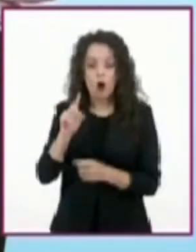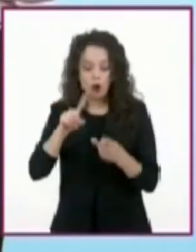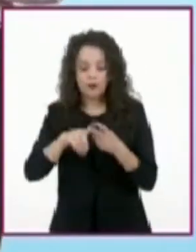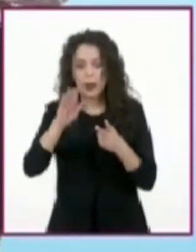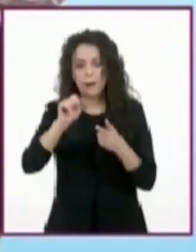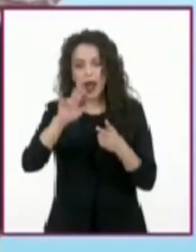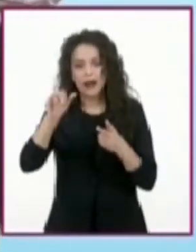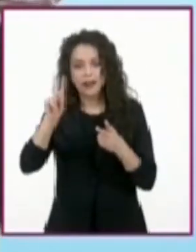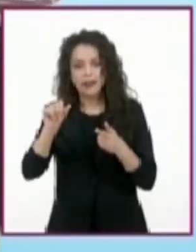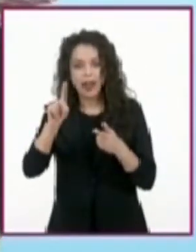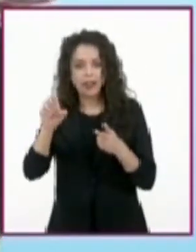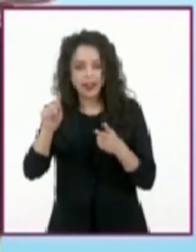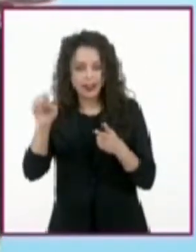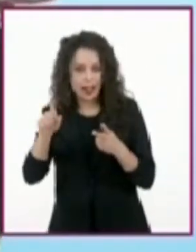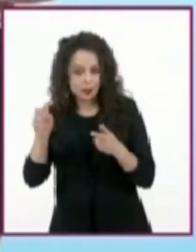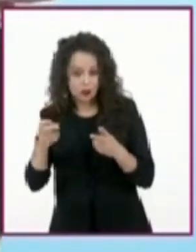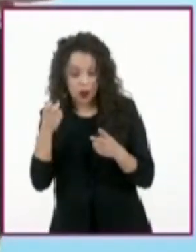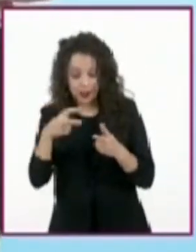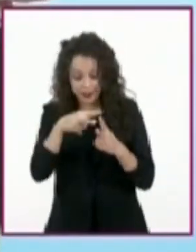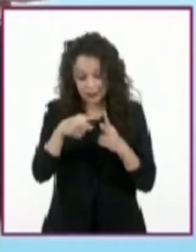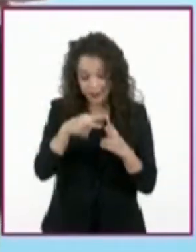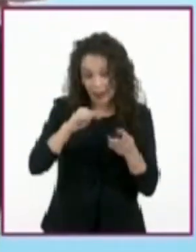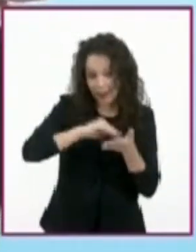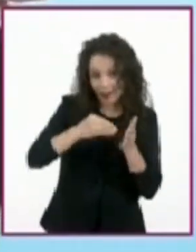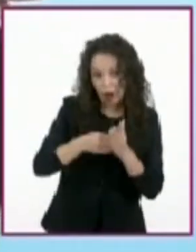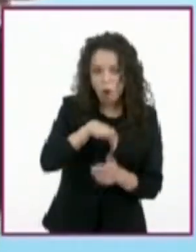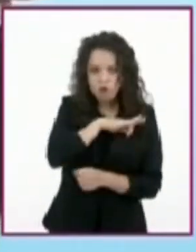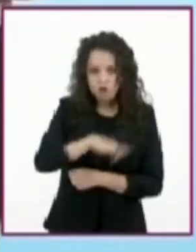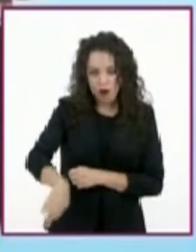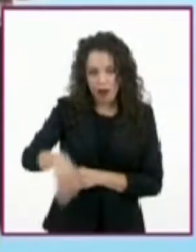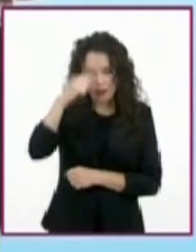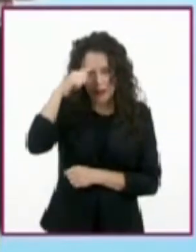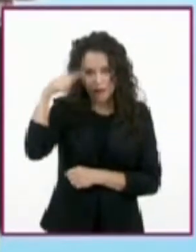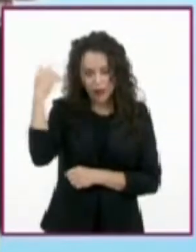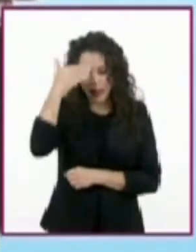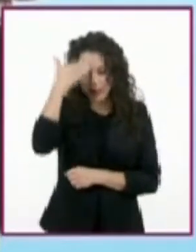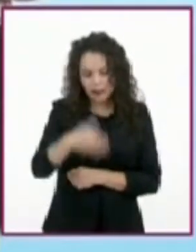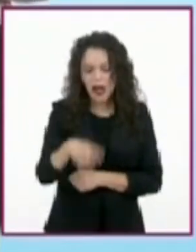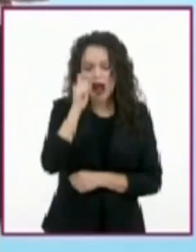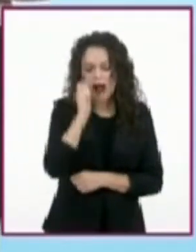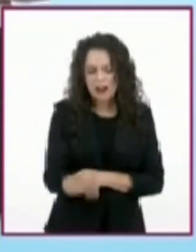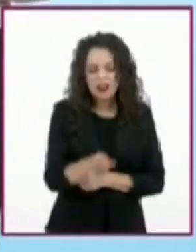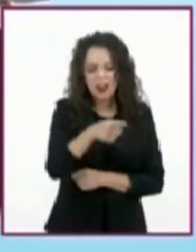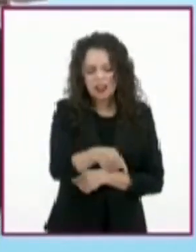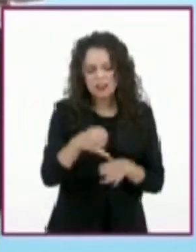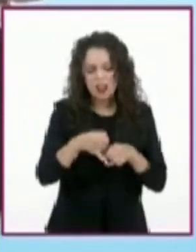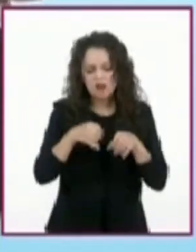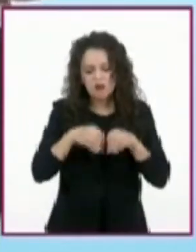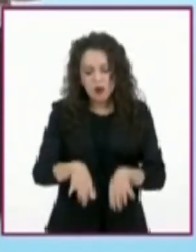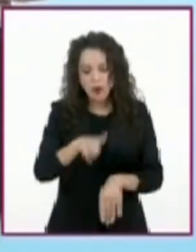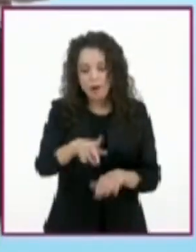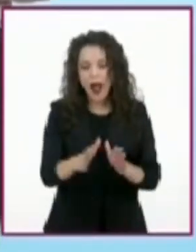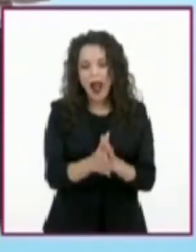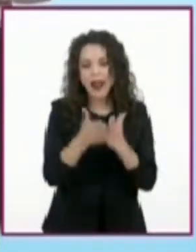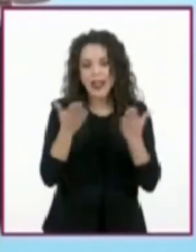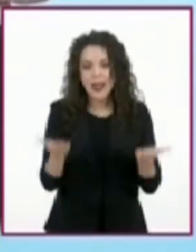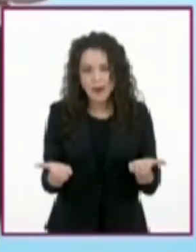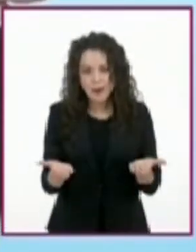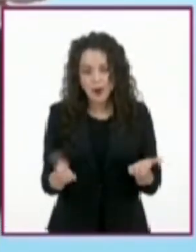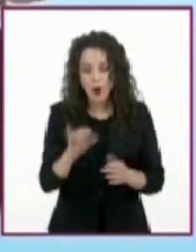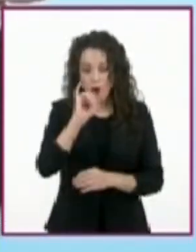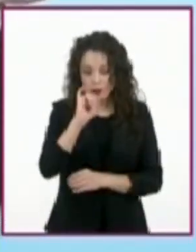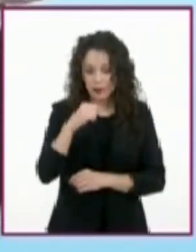estas estrategias es posible identificar de qué tratan y determinan si es relevante o no para los fines de la